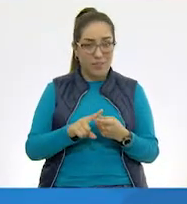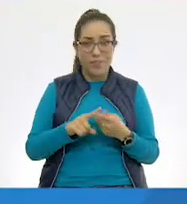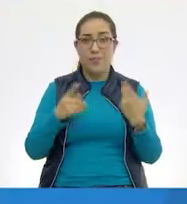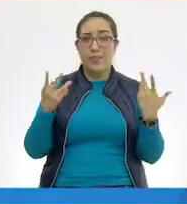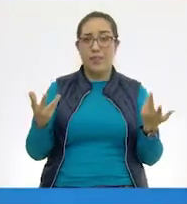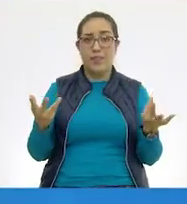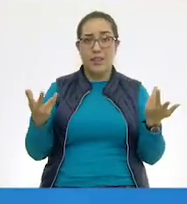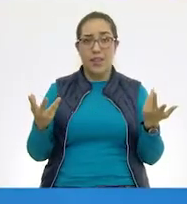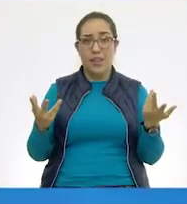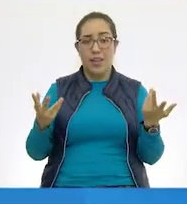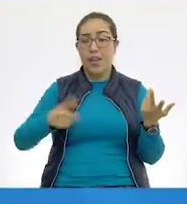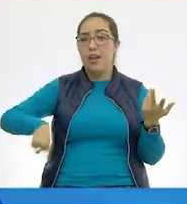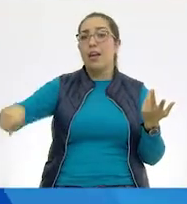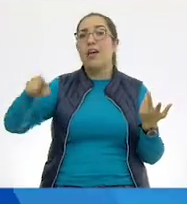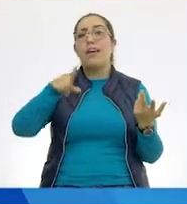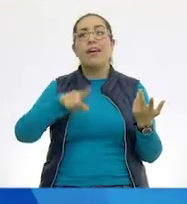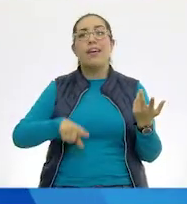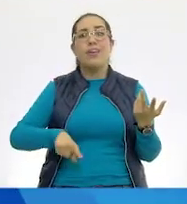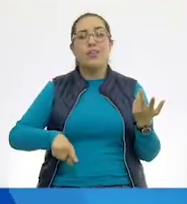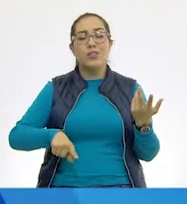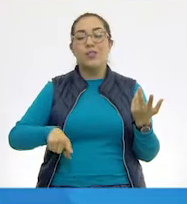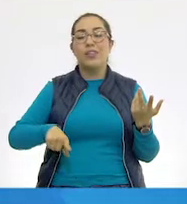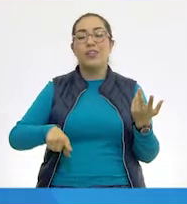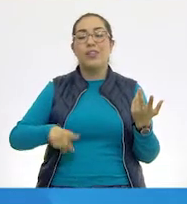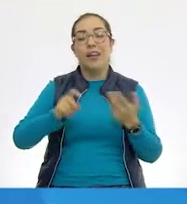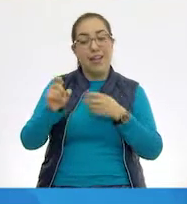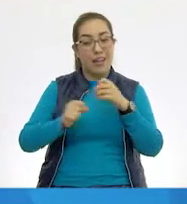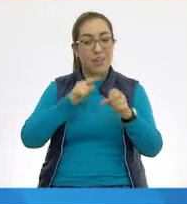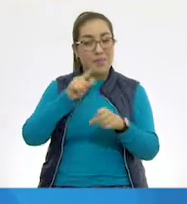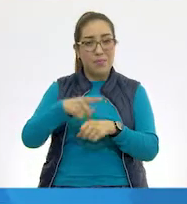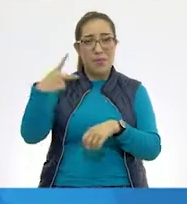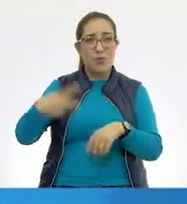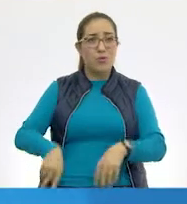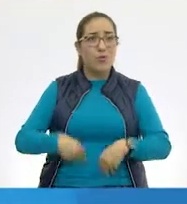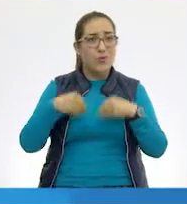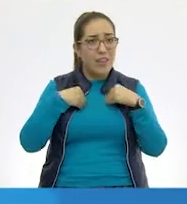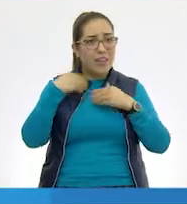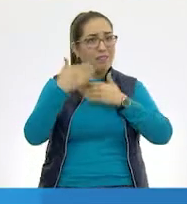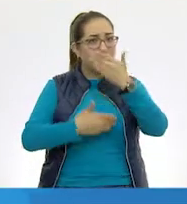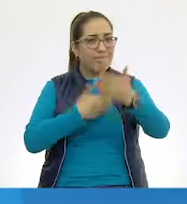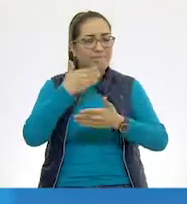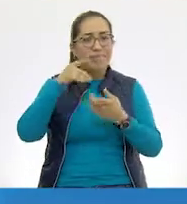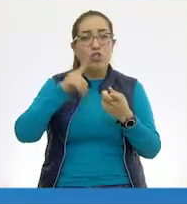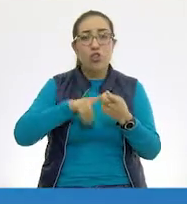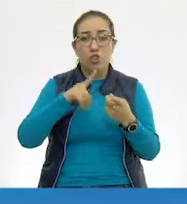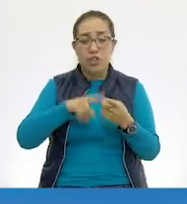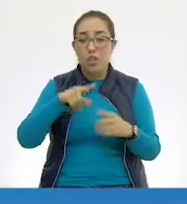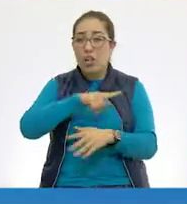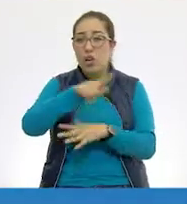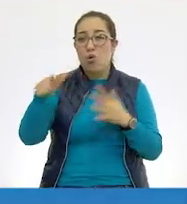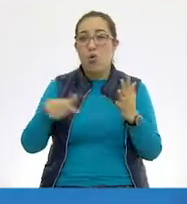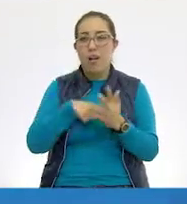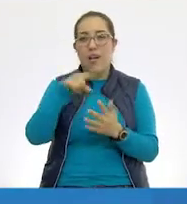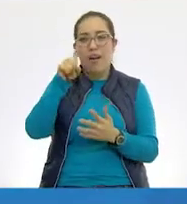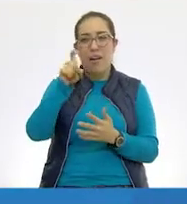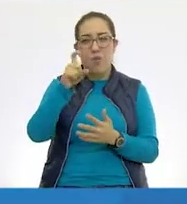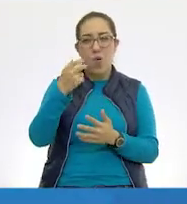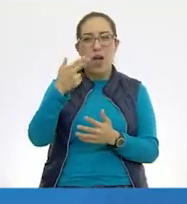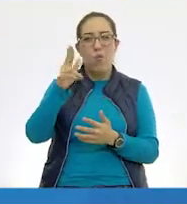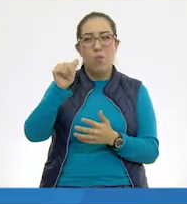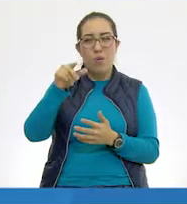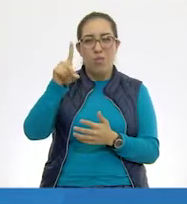ambientes donde se desarrollan estos organismos son húmedos, por lo que es